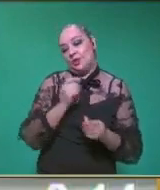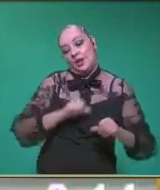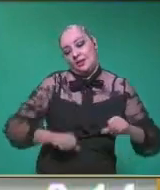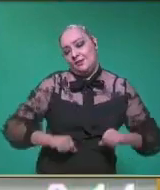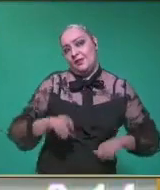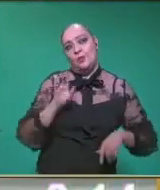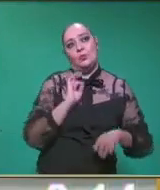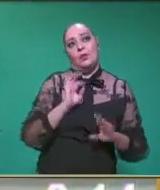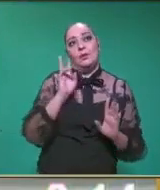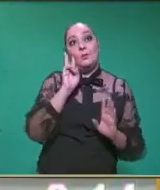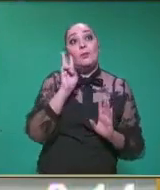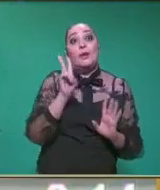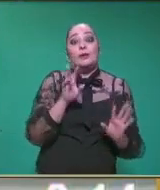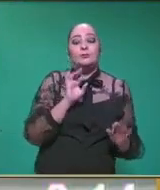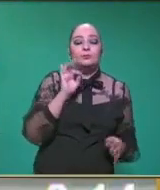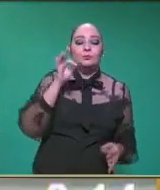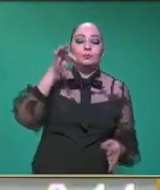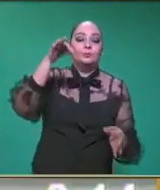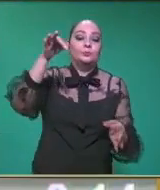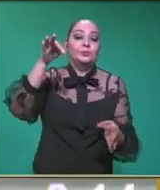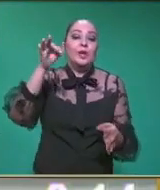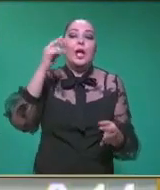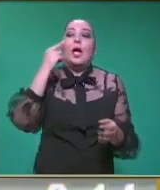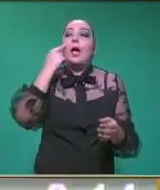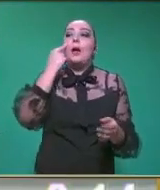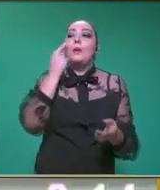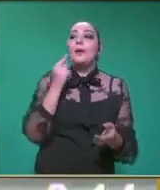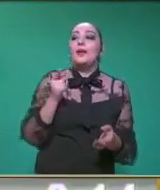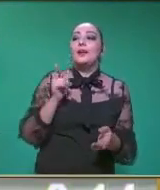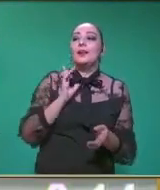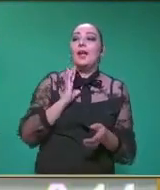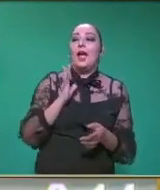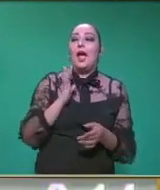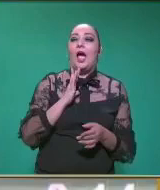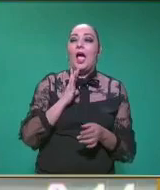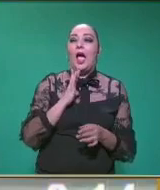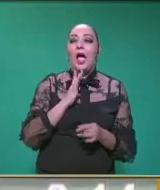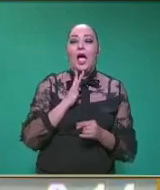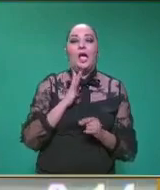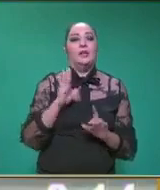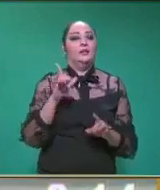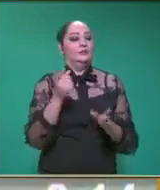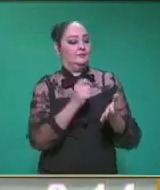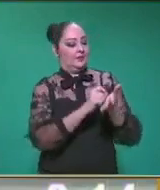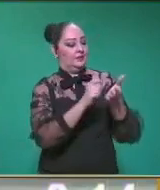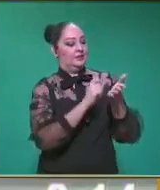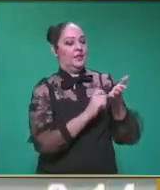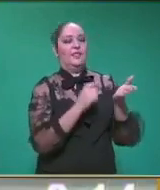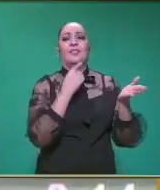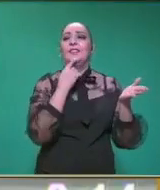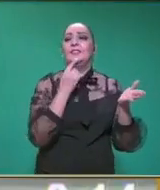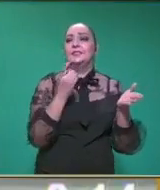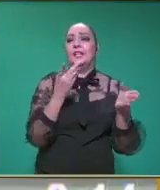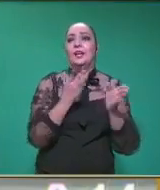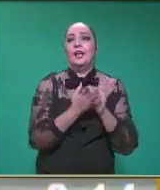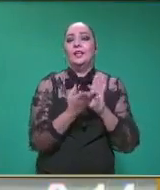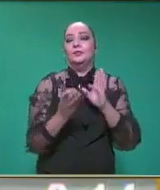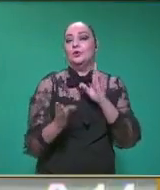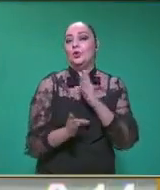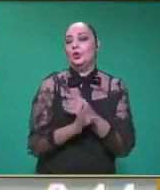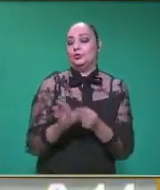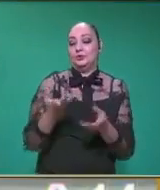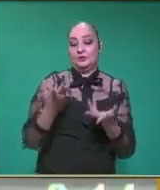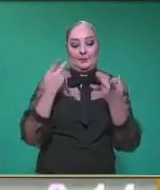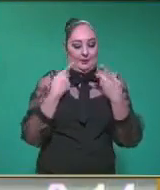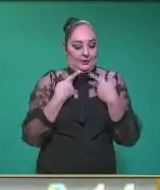la hojita, ahí a ver si se alcanza a ver. Ahí está escrito los aspectos físicos